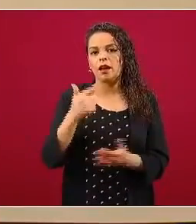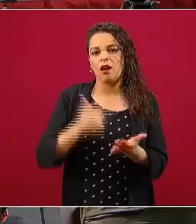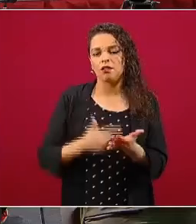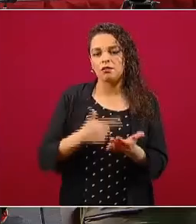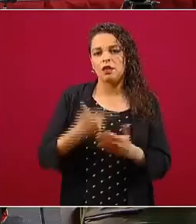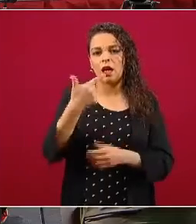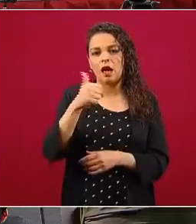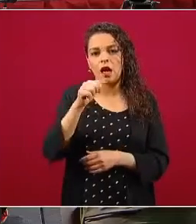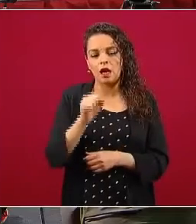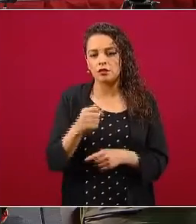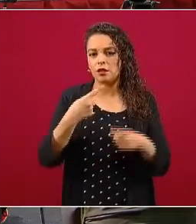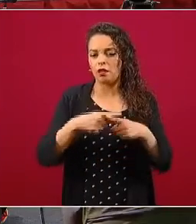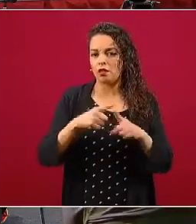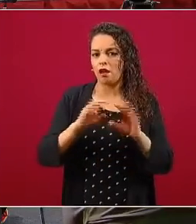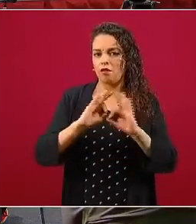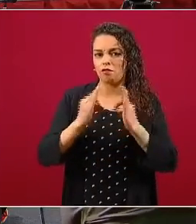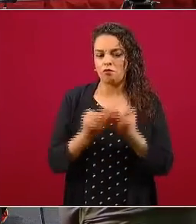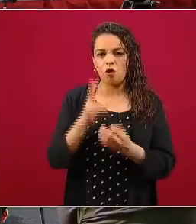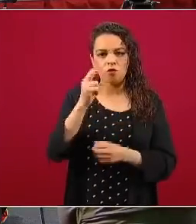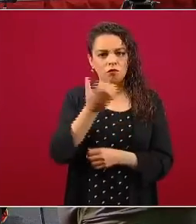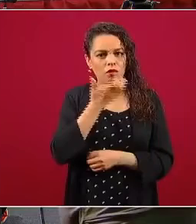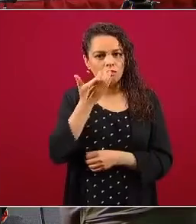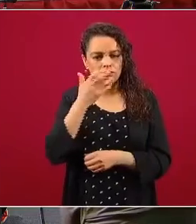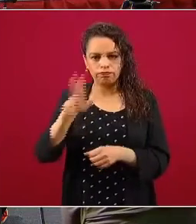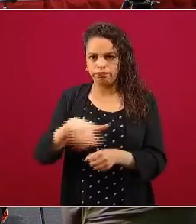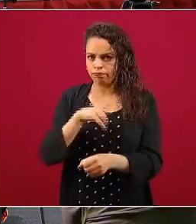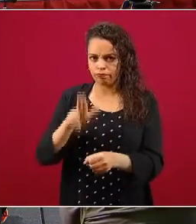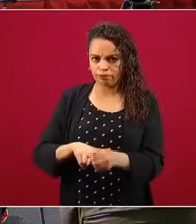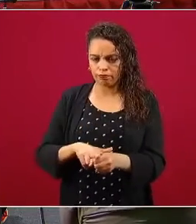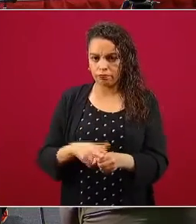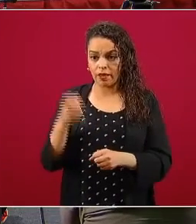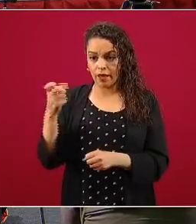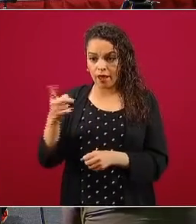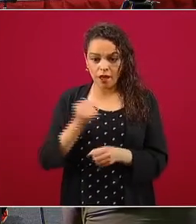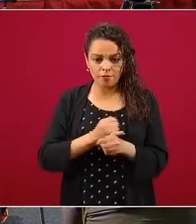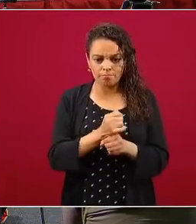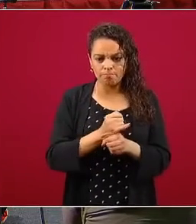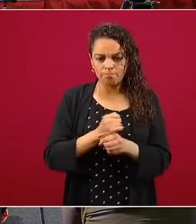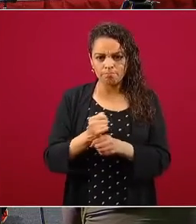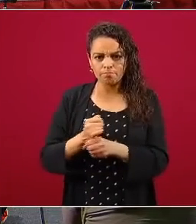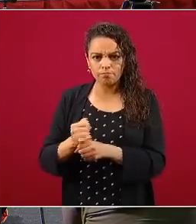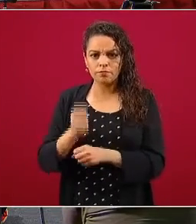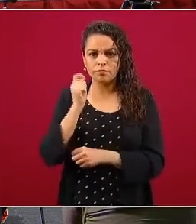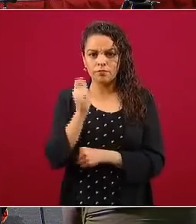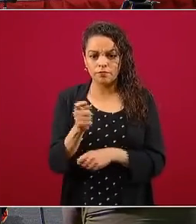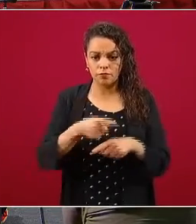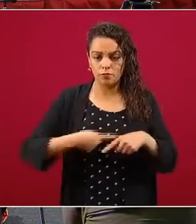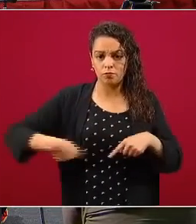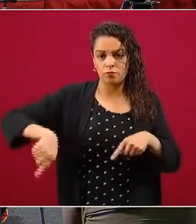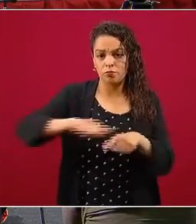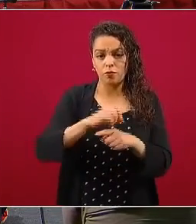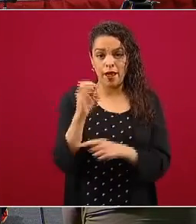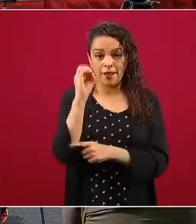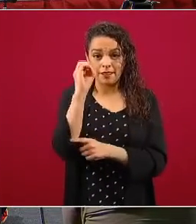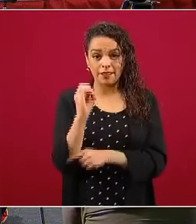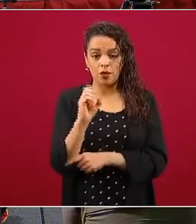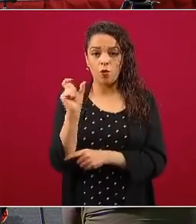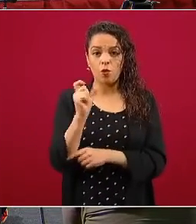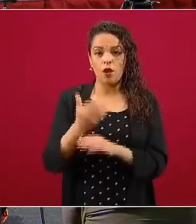convencionales. Las asignaciones exploratorias otorgadas en ronda cero en agosto de 2014